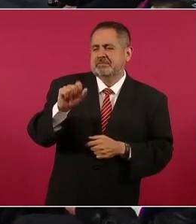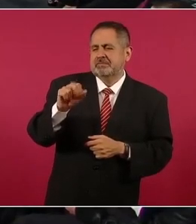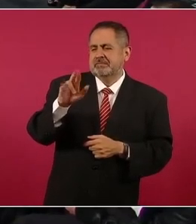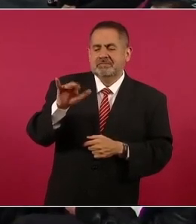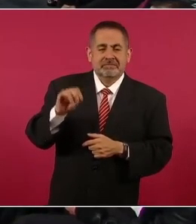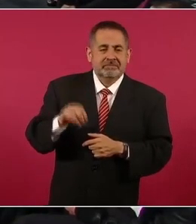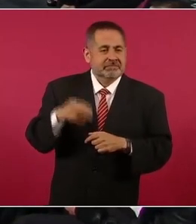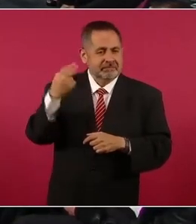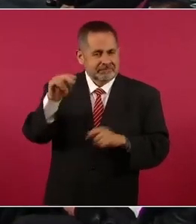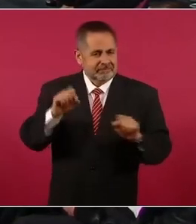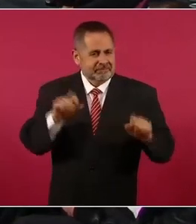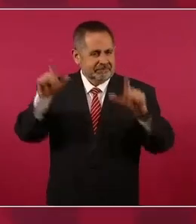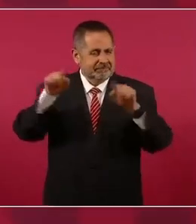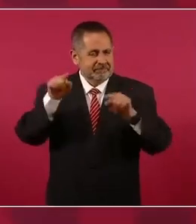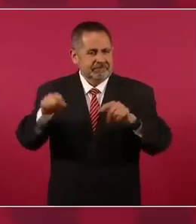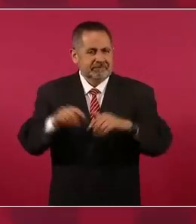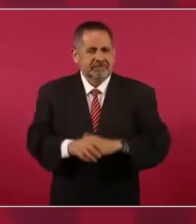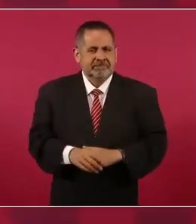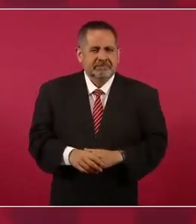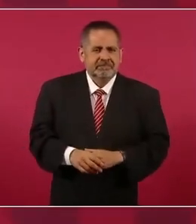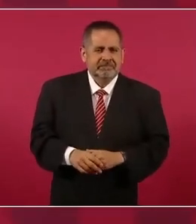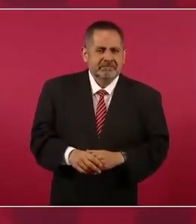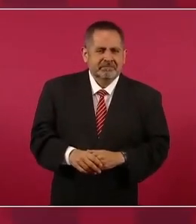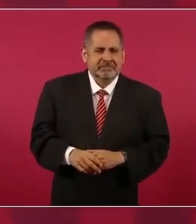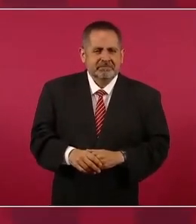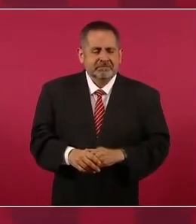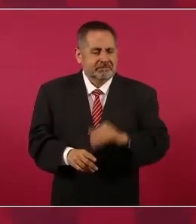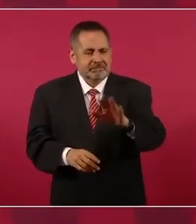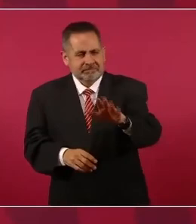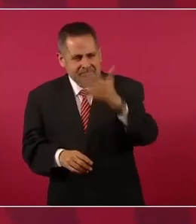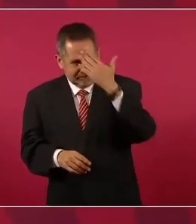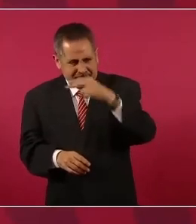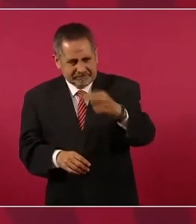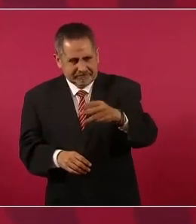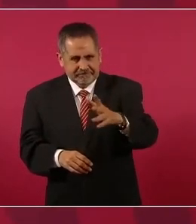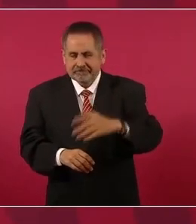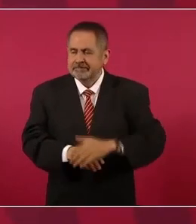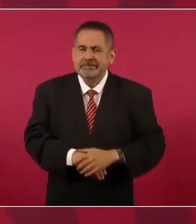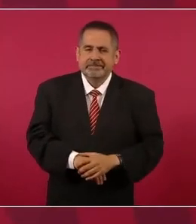¿saben cómo se llama? No daría una explicación. No, es que